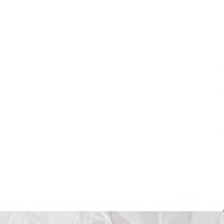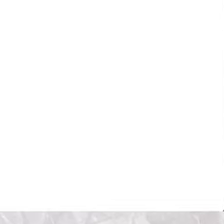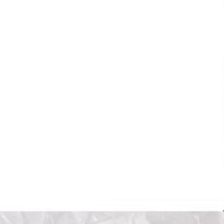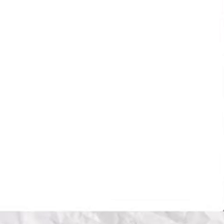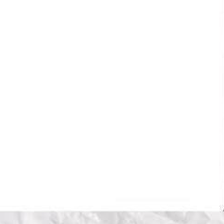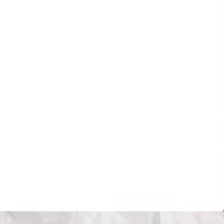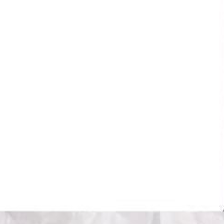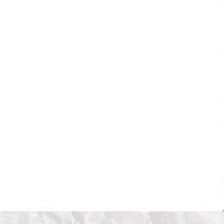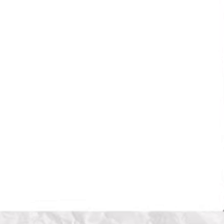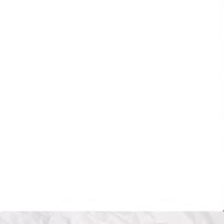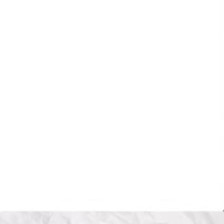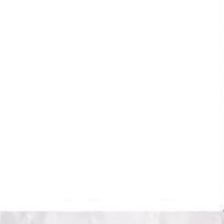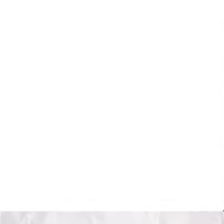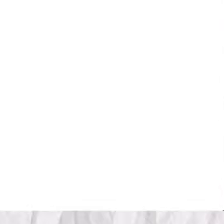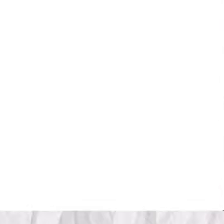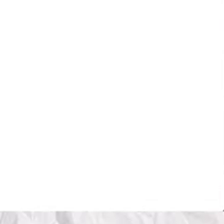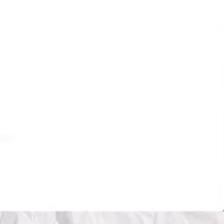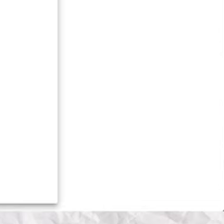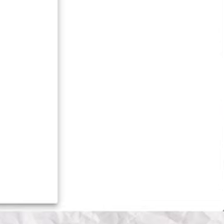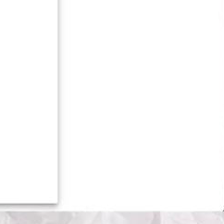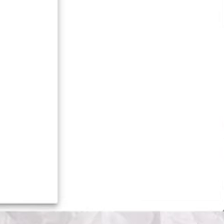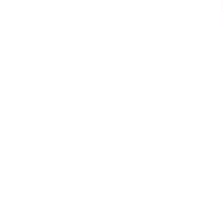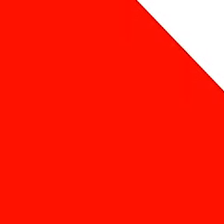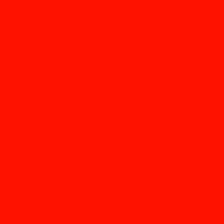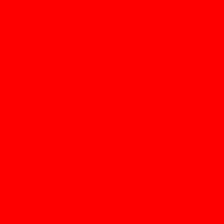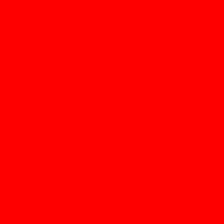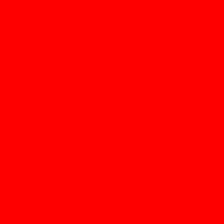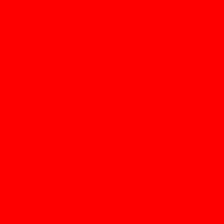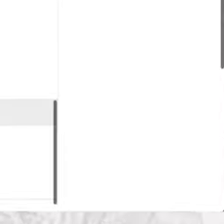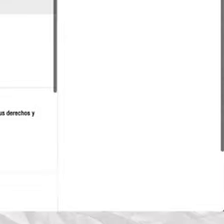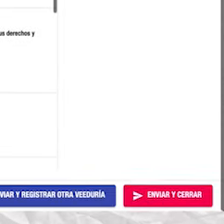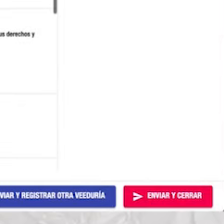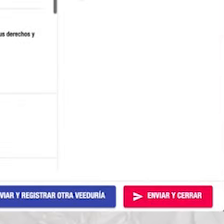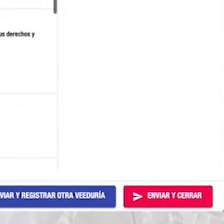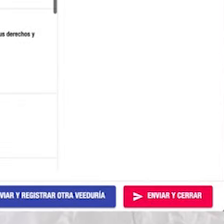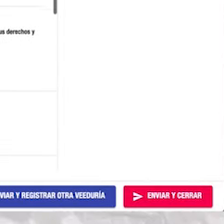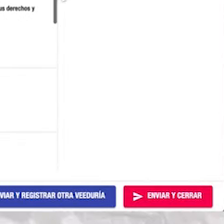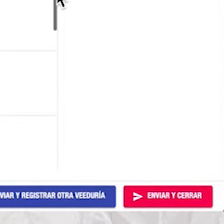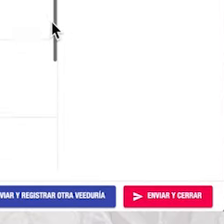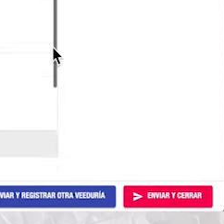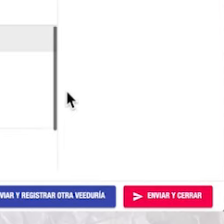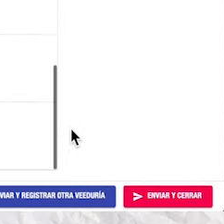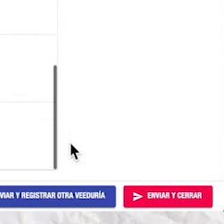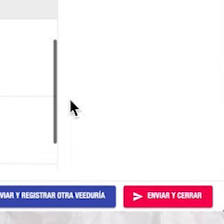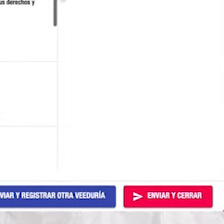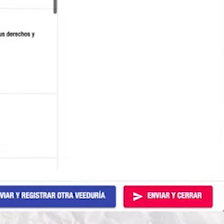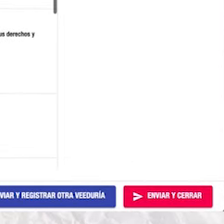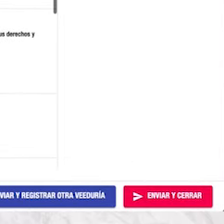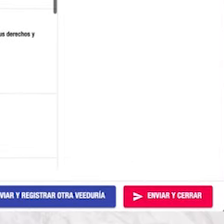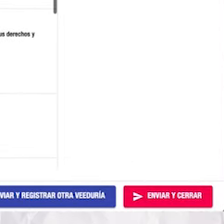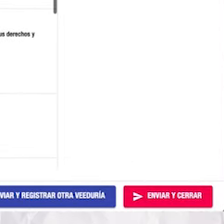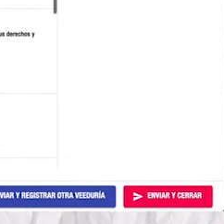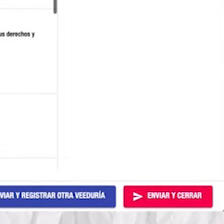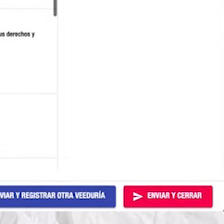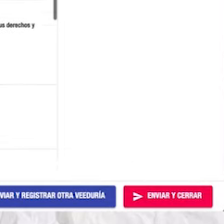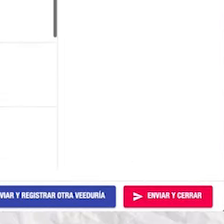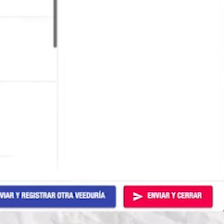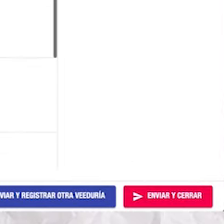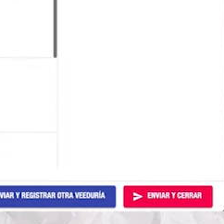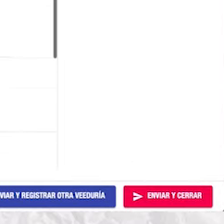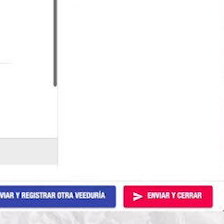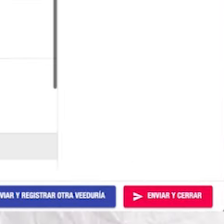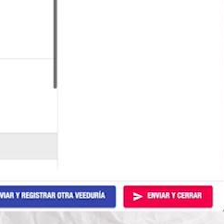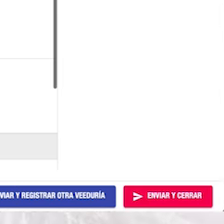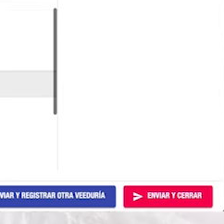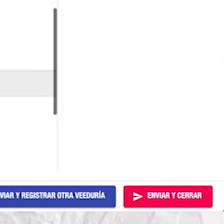colegio y selecciona la veduría en la que vas a participar. Paso 4. Completa todas las preguntas. Si eres estudiante, hazlo con la ayuda